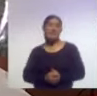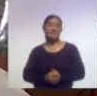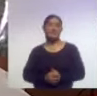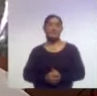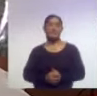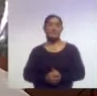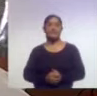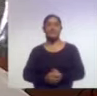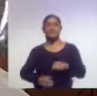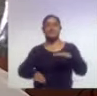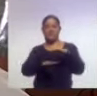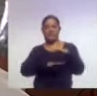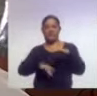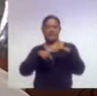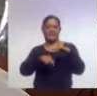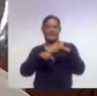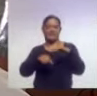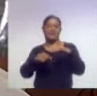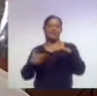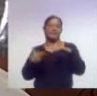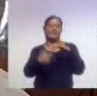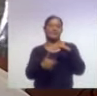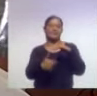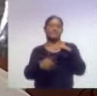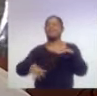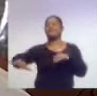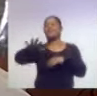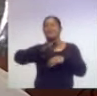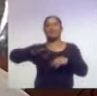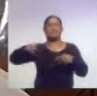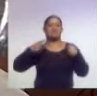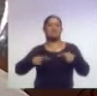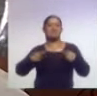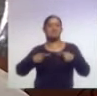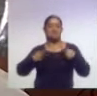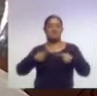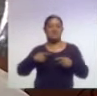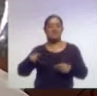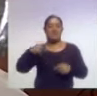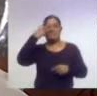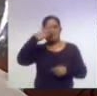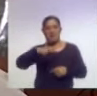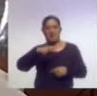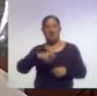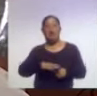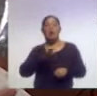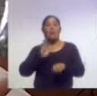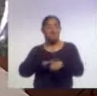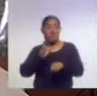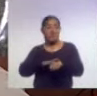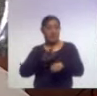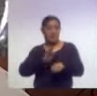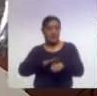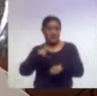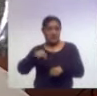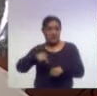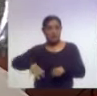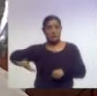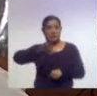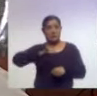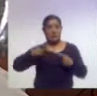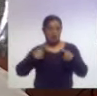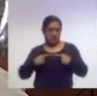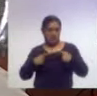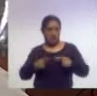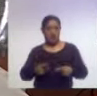base es genética. Afortunadamente nuestra población, la cual en su mayoría es población que